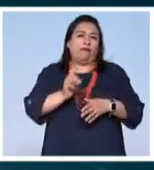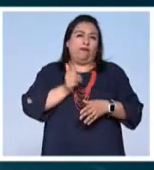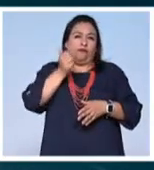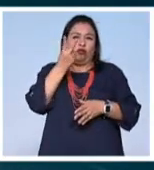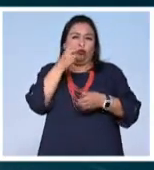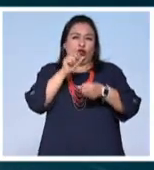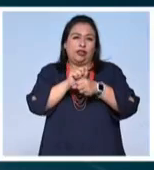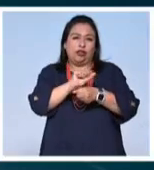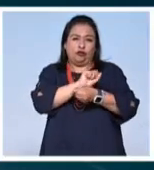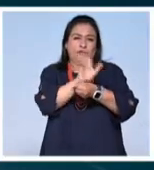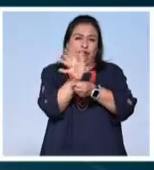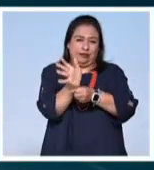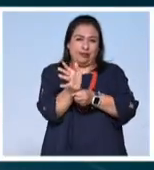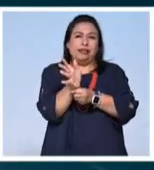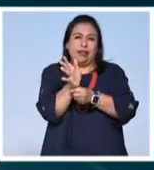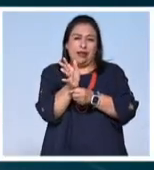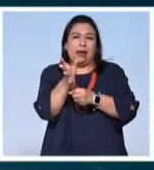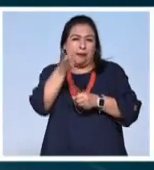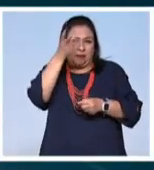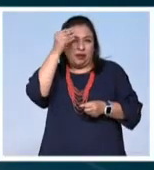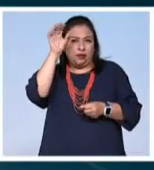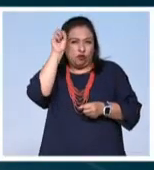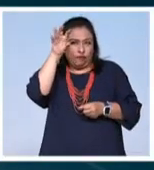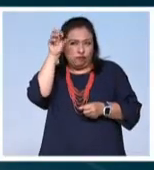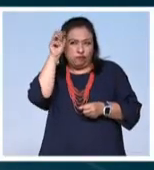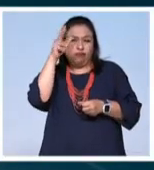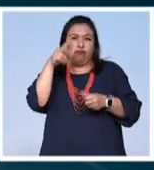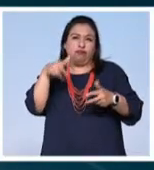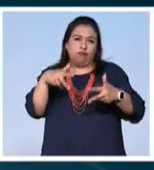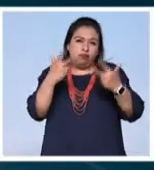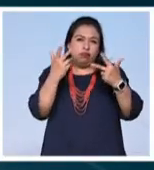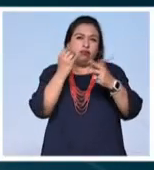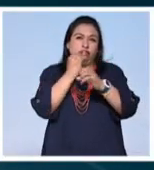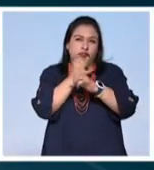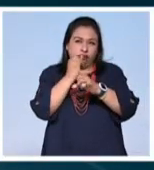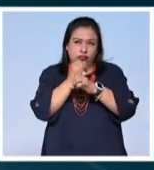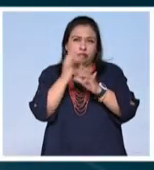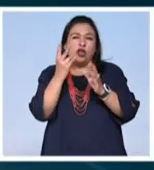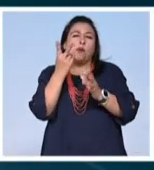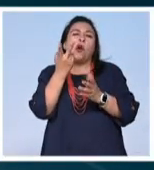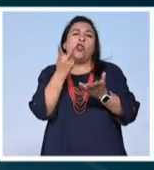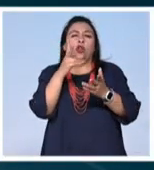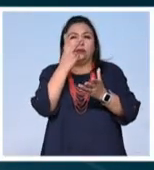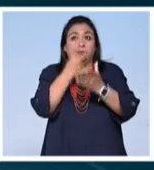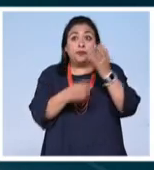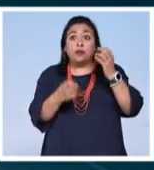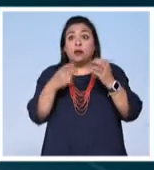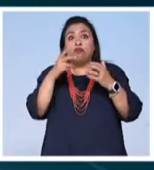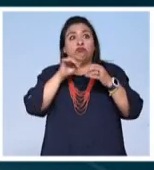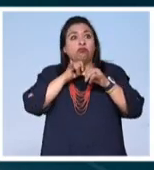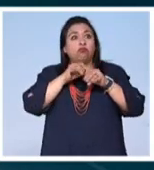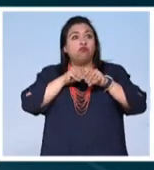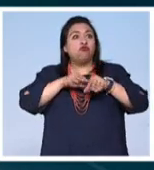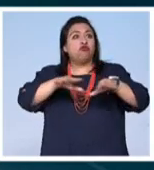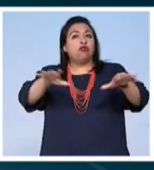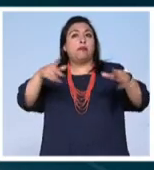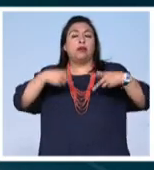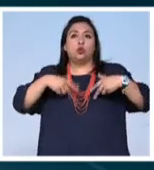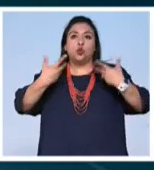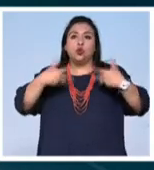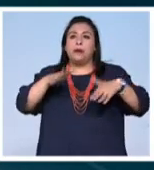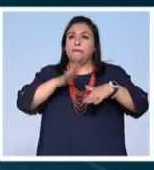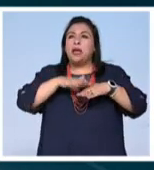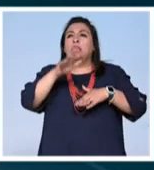los dos años previos cuando fue en línea y en modalidad híbrida. Llegaron a públicos inimaginables y van a